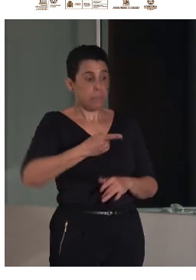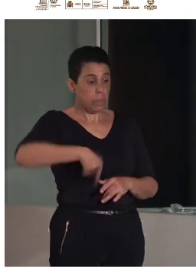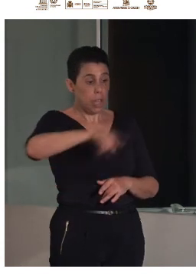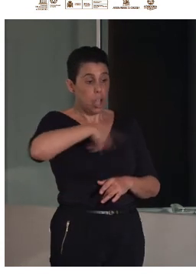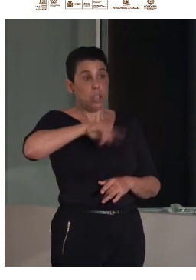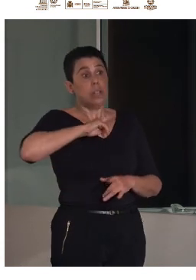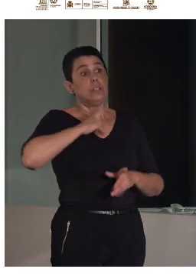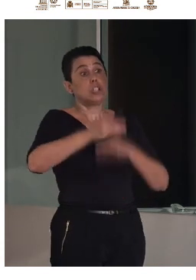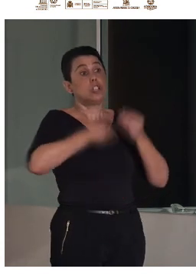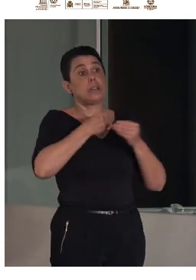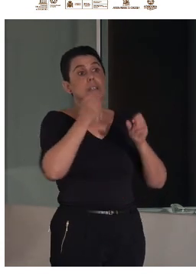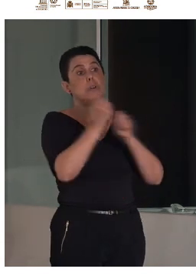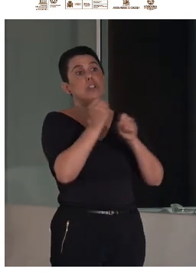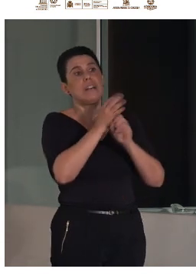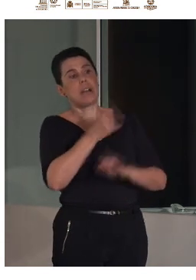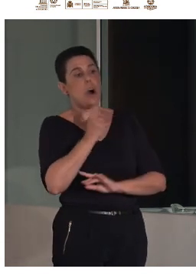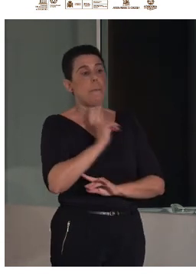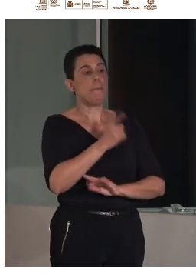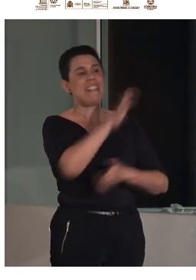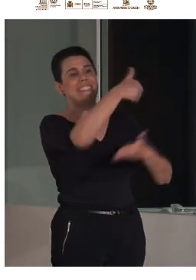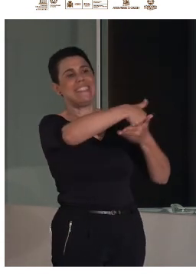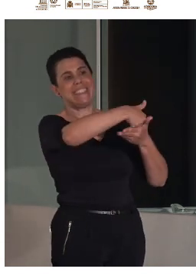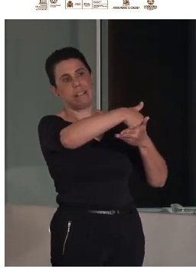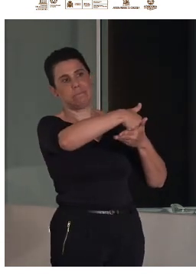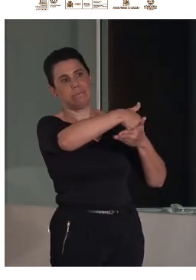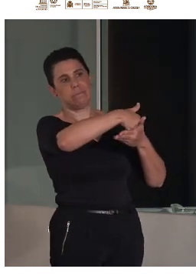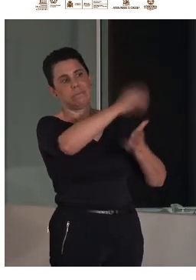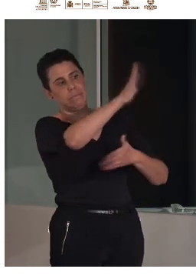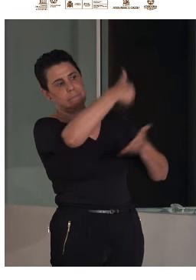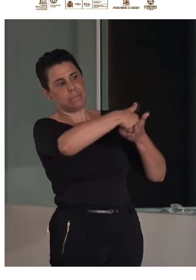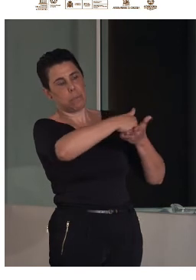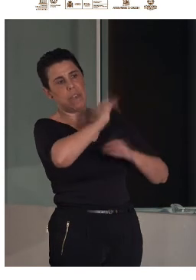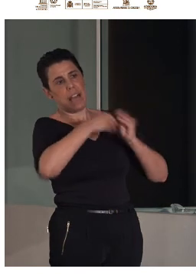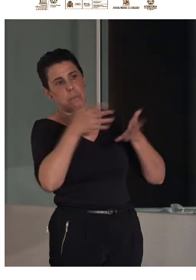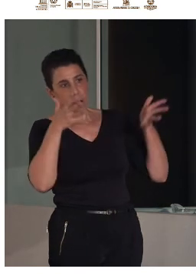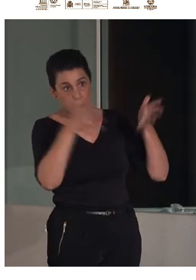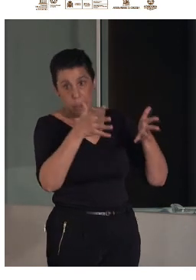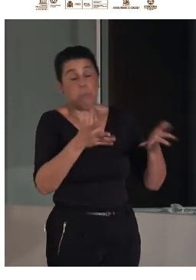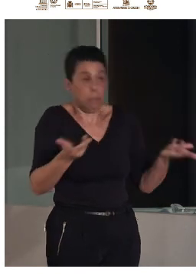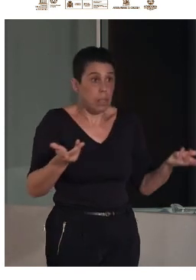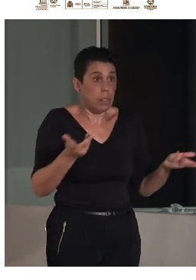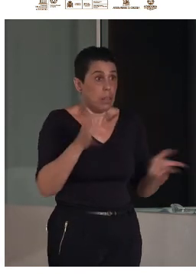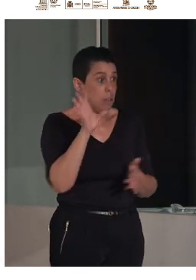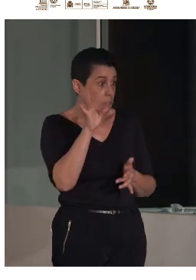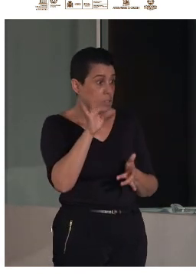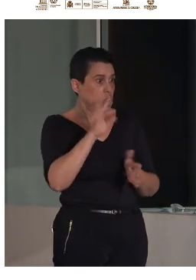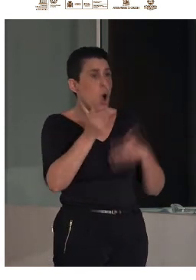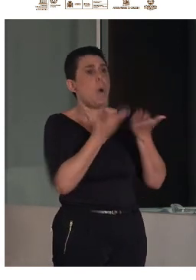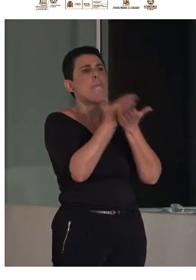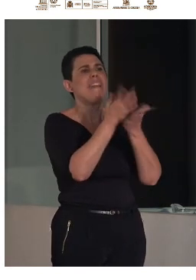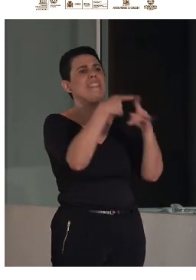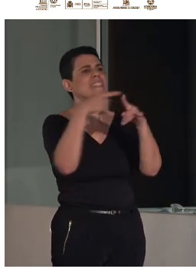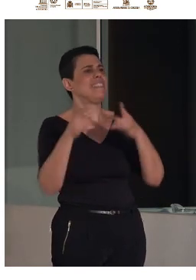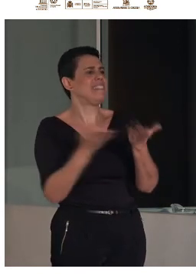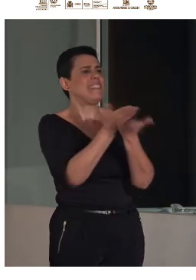el trabajo un poco a expensas de lo que nos están encargando nosotros hacemos recomendaciones por supuesto nosotros planteamos cosas pero